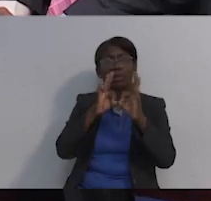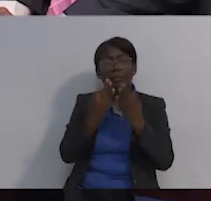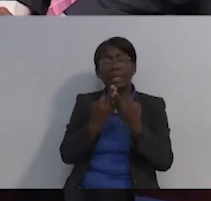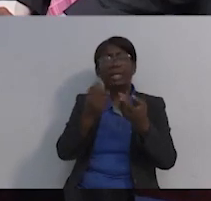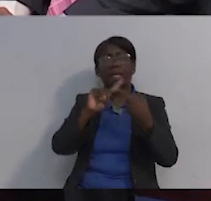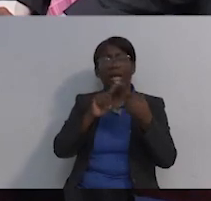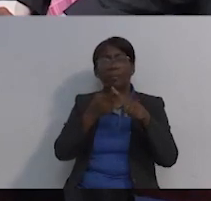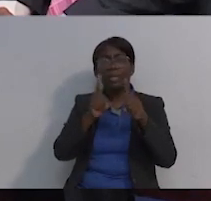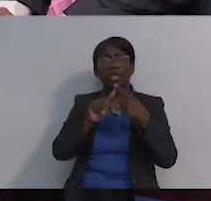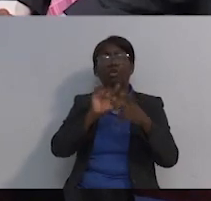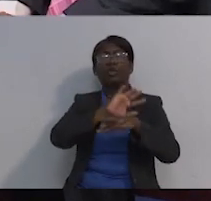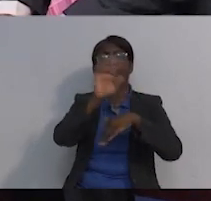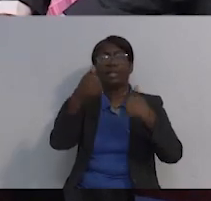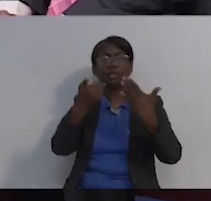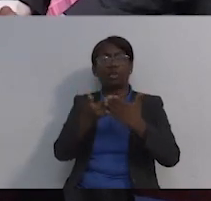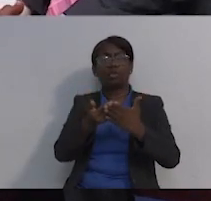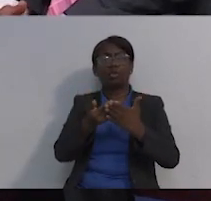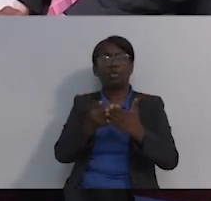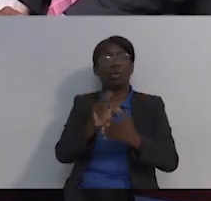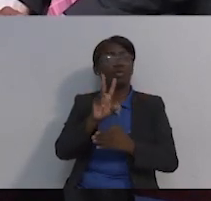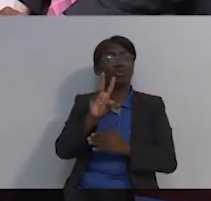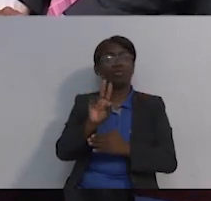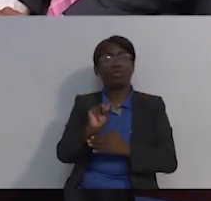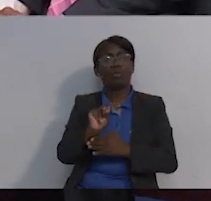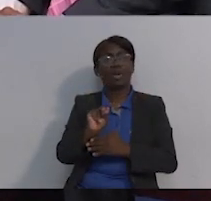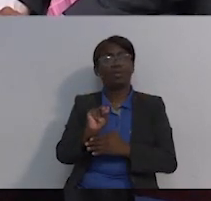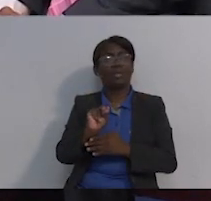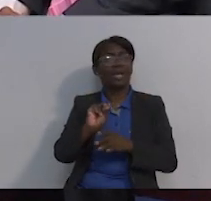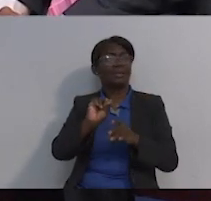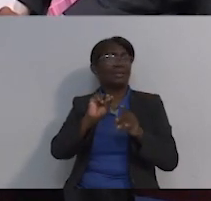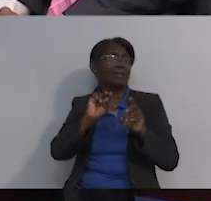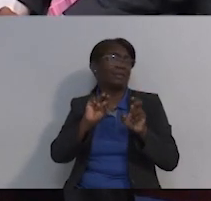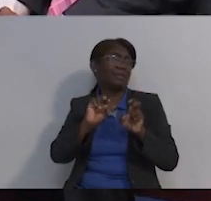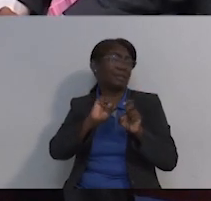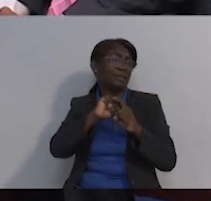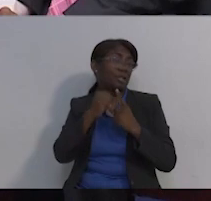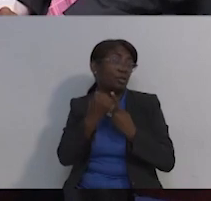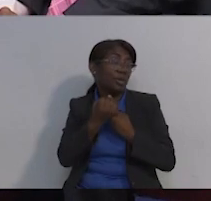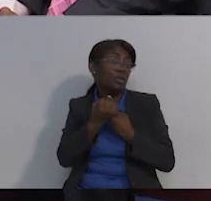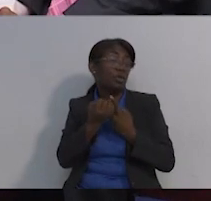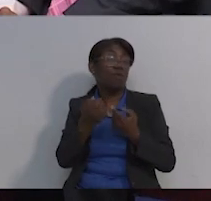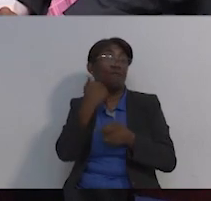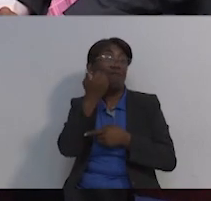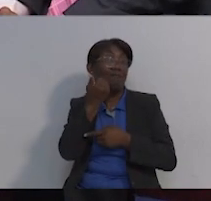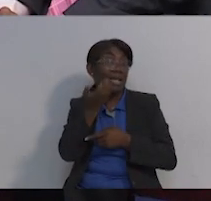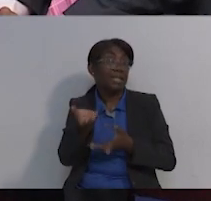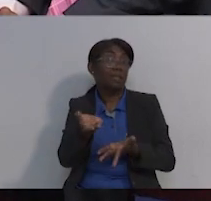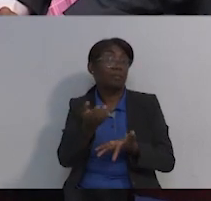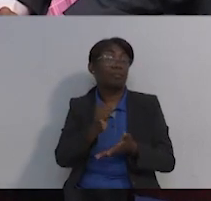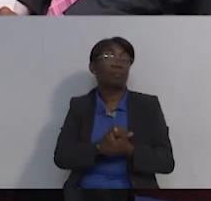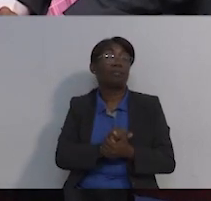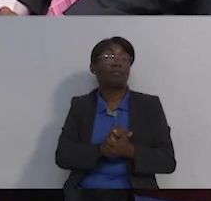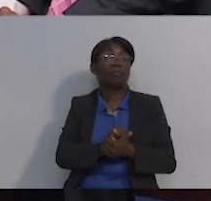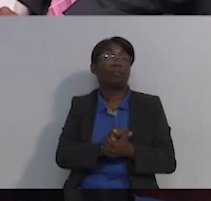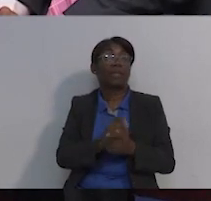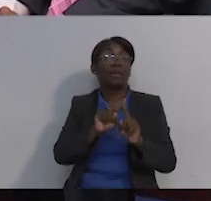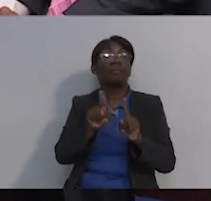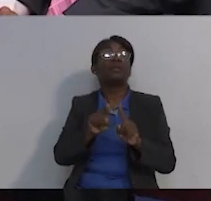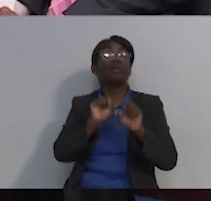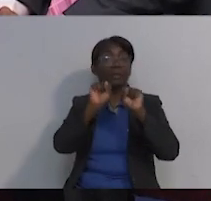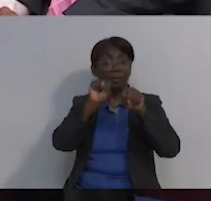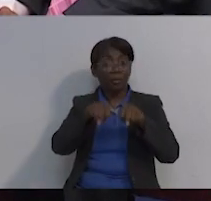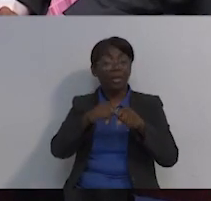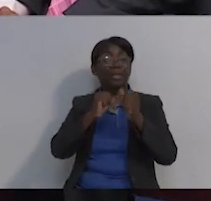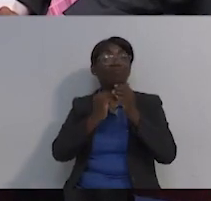amigos, de todo, porque no es una cuestión, tenemos que reconocerla, es fácil, pero es